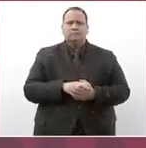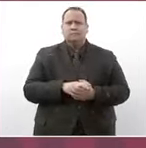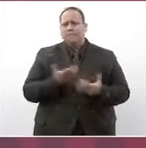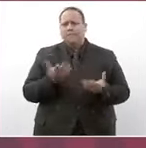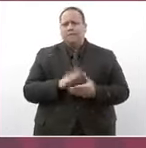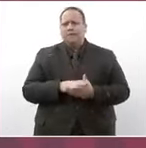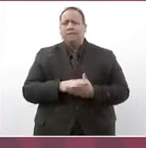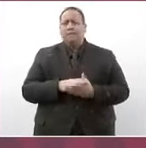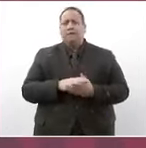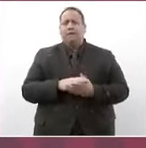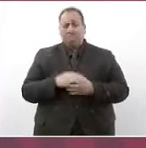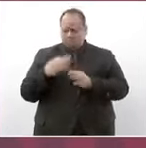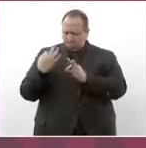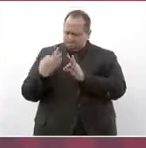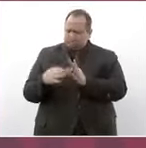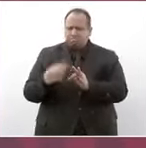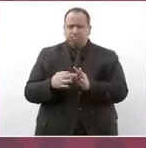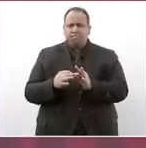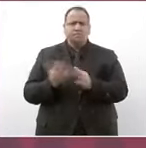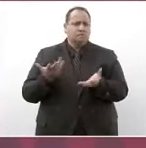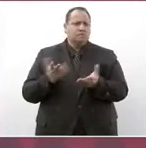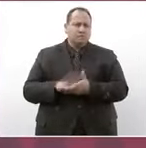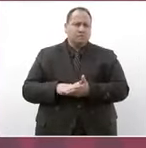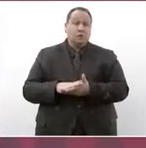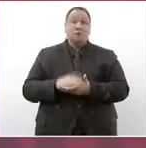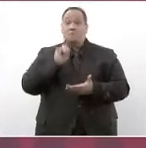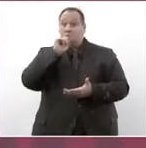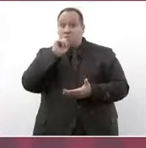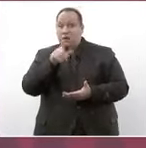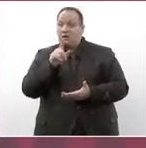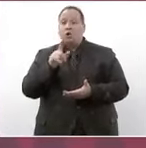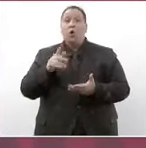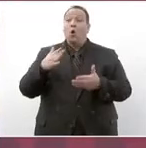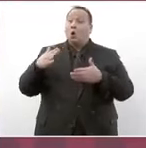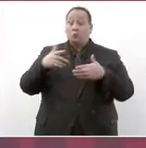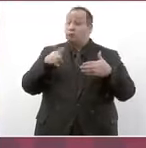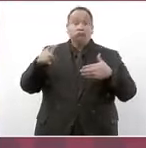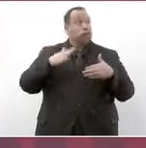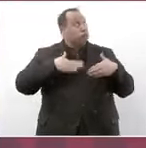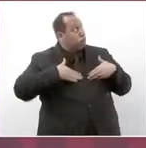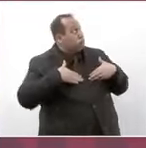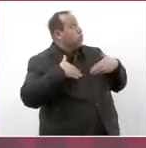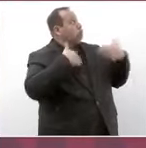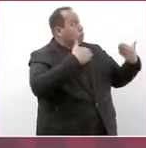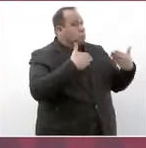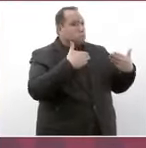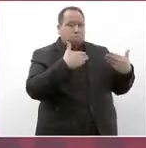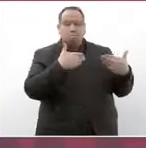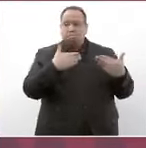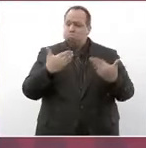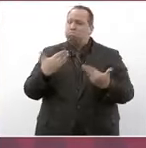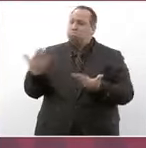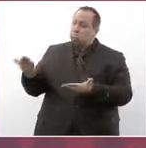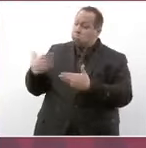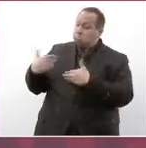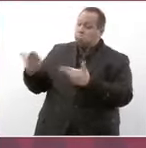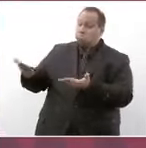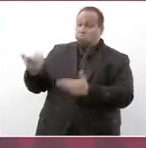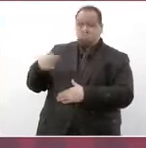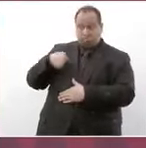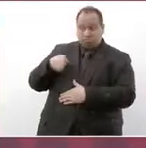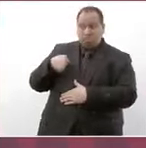y hacer valer esa confianza que nos da el pueblo baja